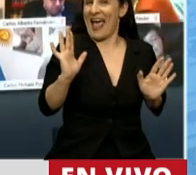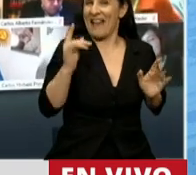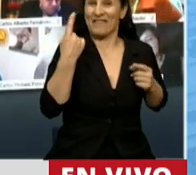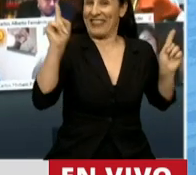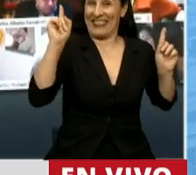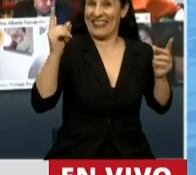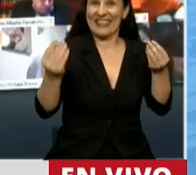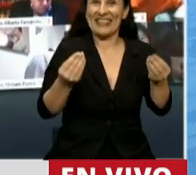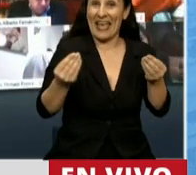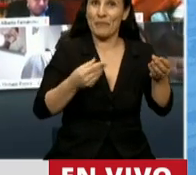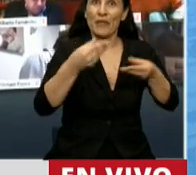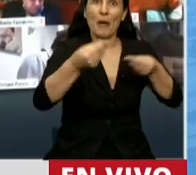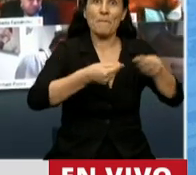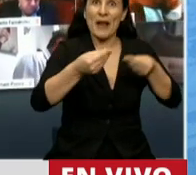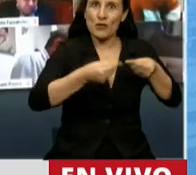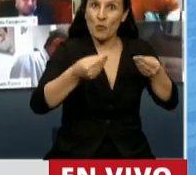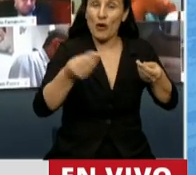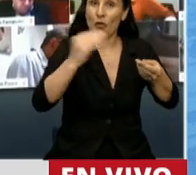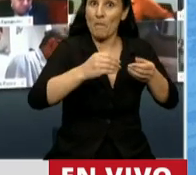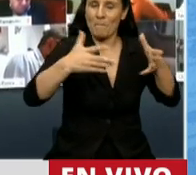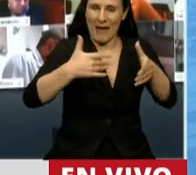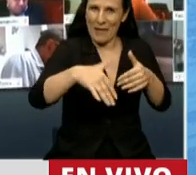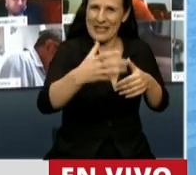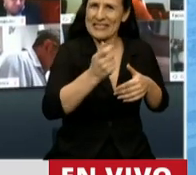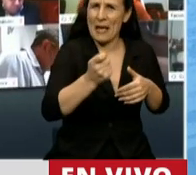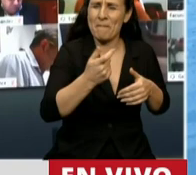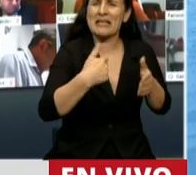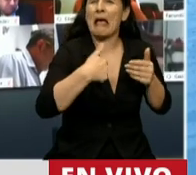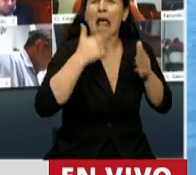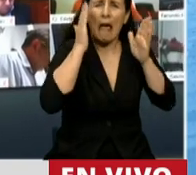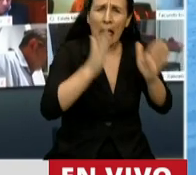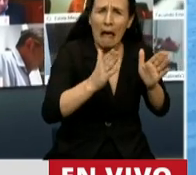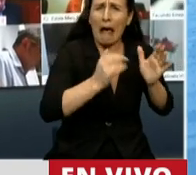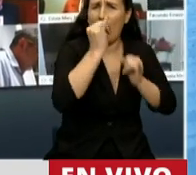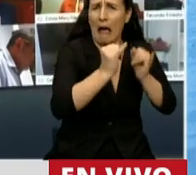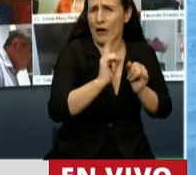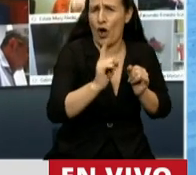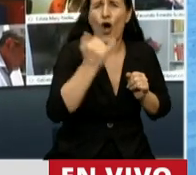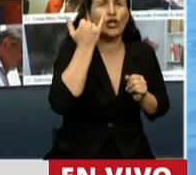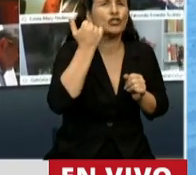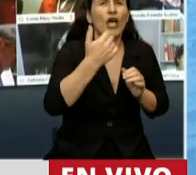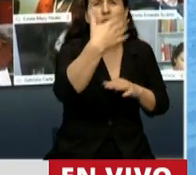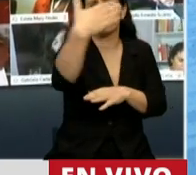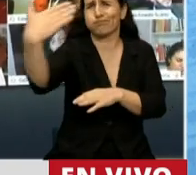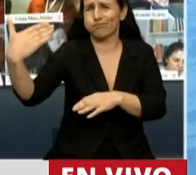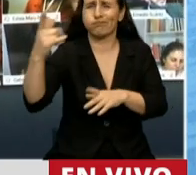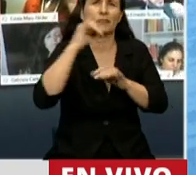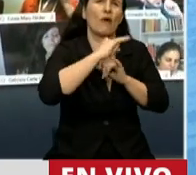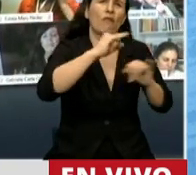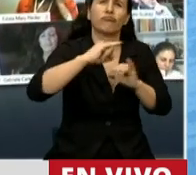que fue una ampliación de presupuesto casi para los últimos seis meses. No me voy a detener. Hubo muchos discursos, informes